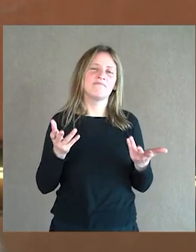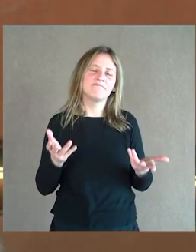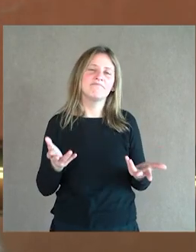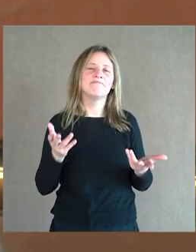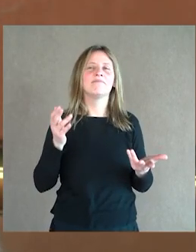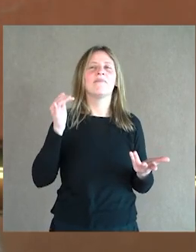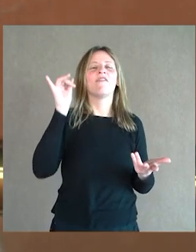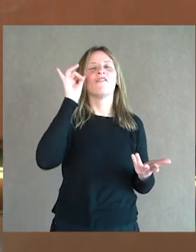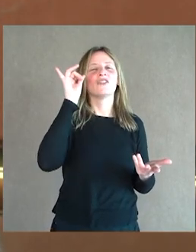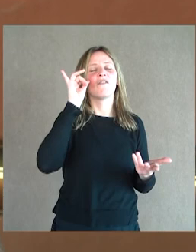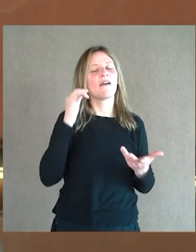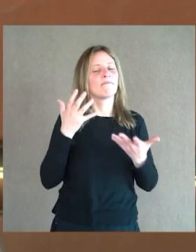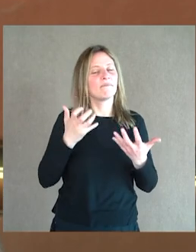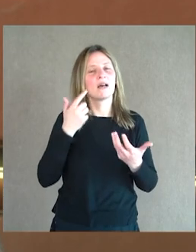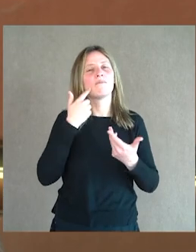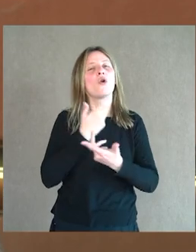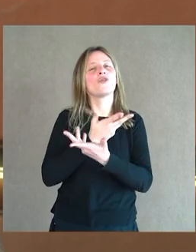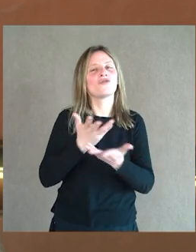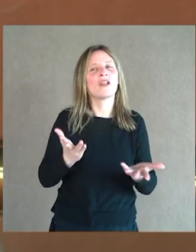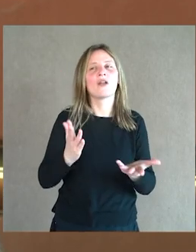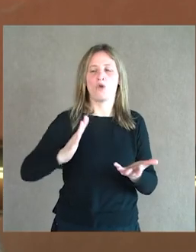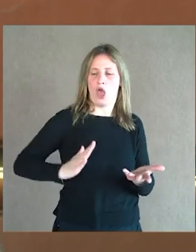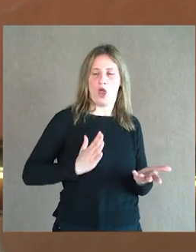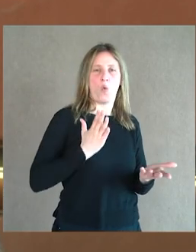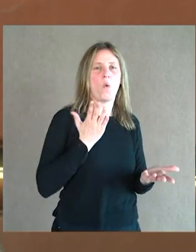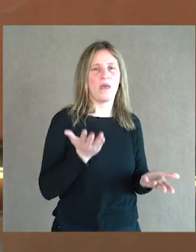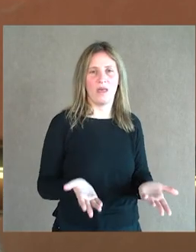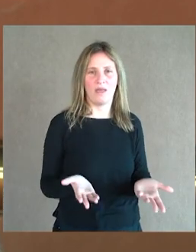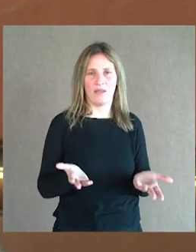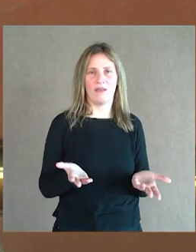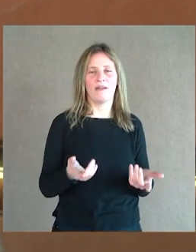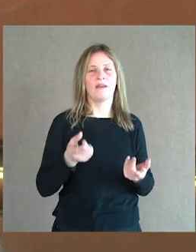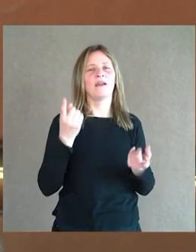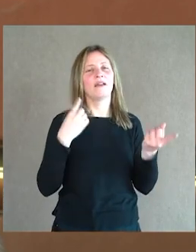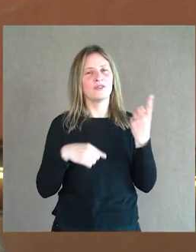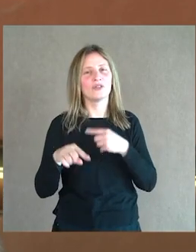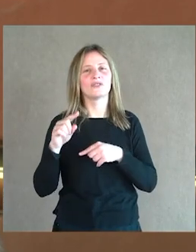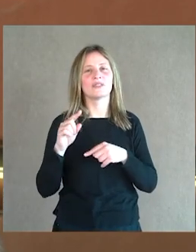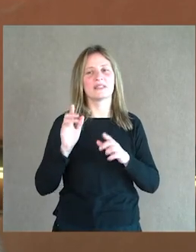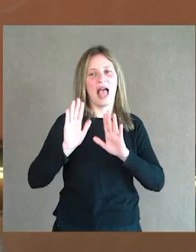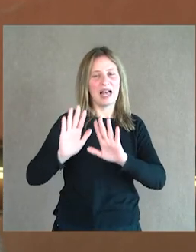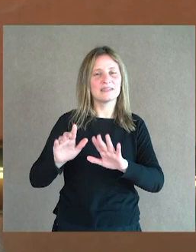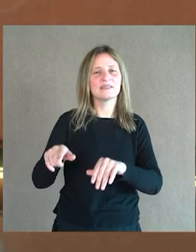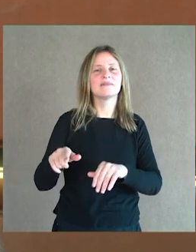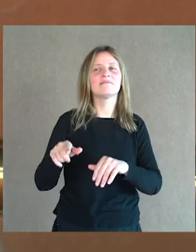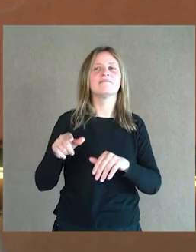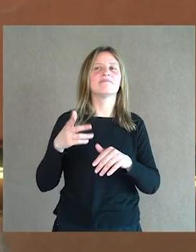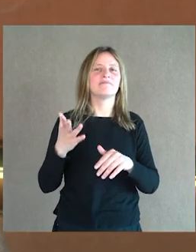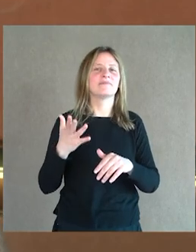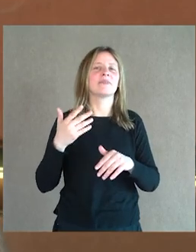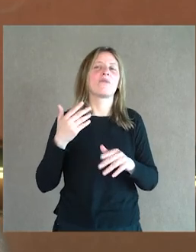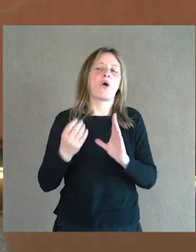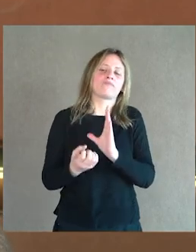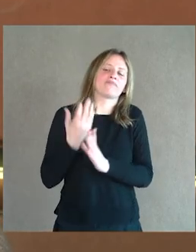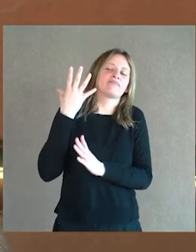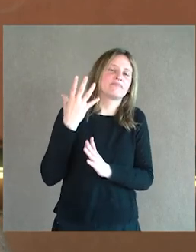Beethoven quiere reflejar la imagen de lo heroico, ¿no? Entonces, en ese sentido, por más que haya nacido